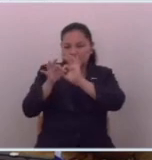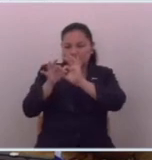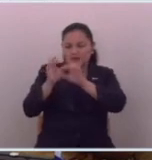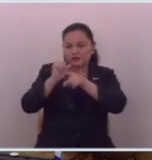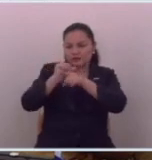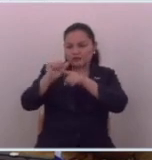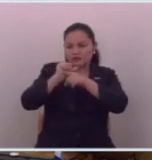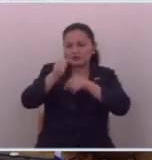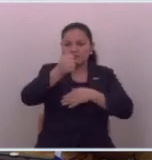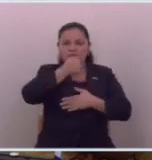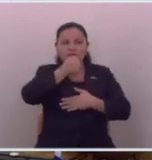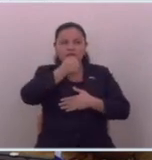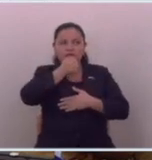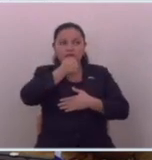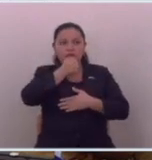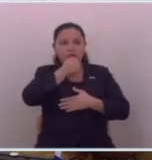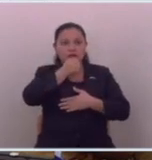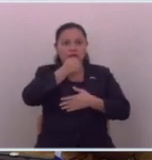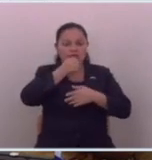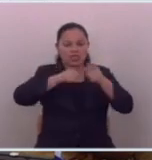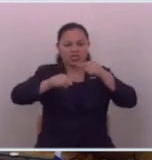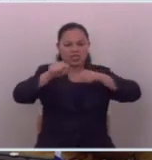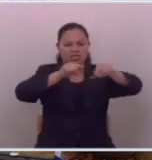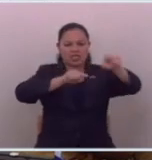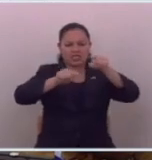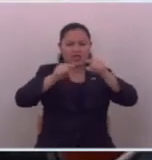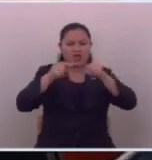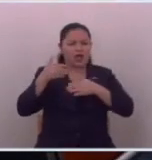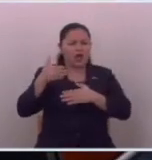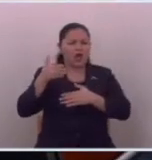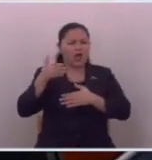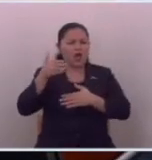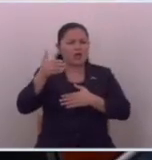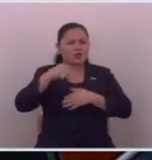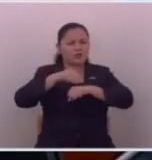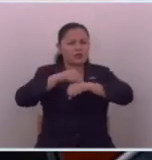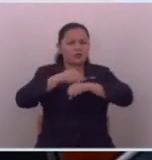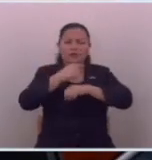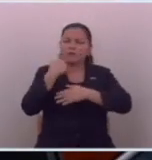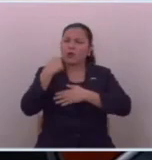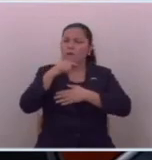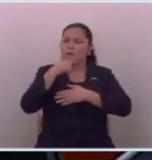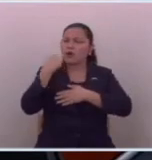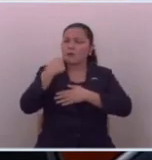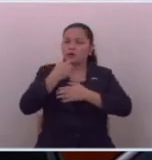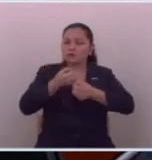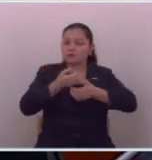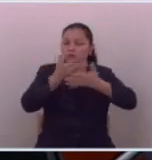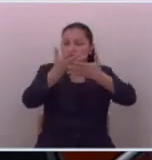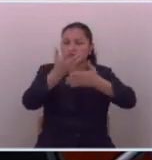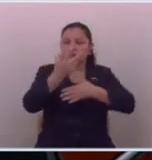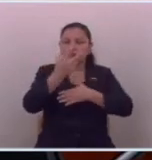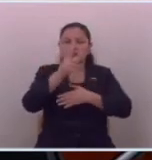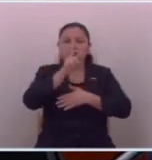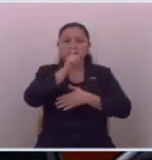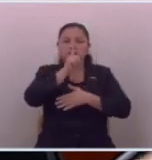al ejercicio del periodismo asesinados por décadas no se hayan pronunciado por ellos nunca